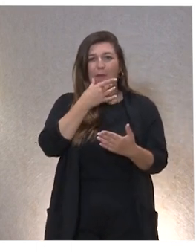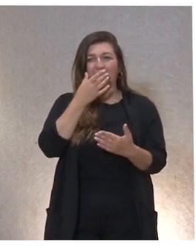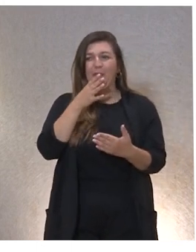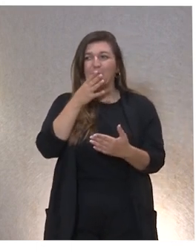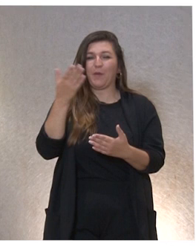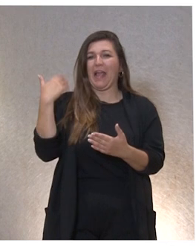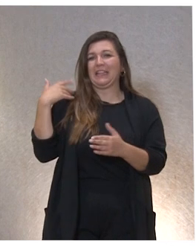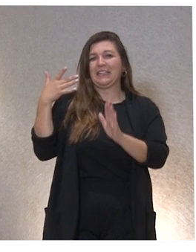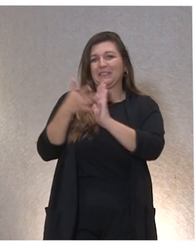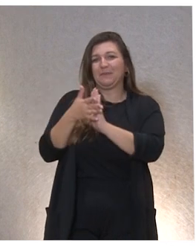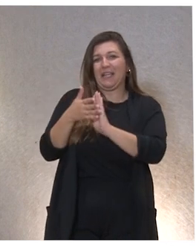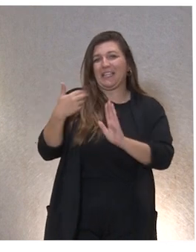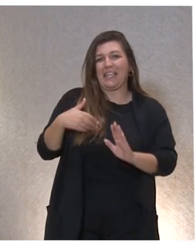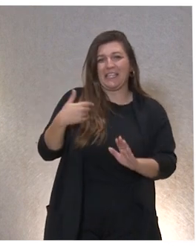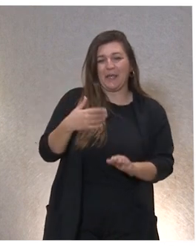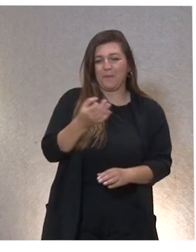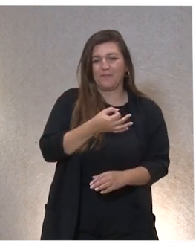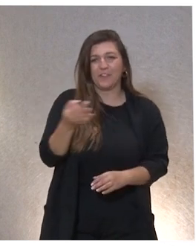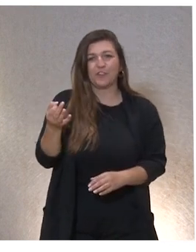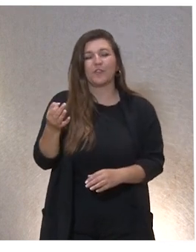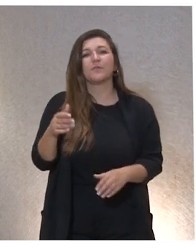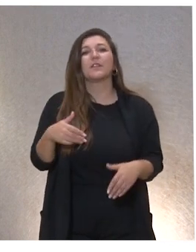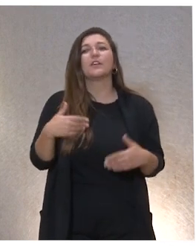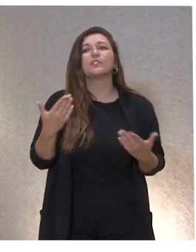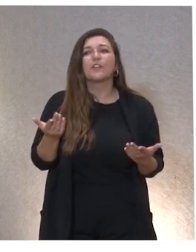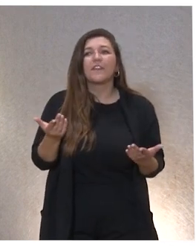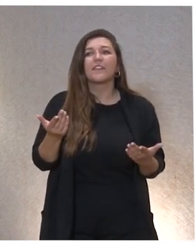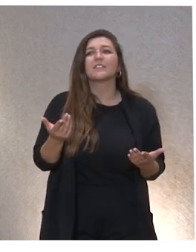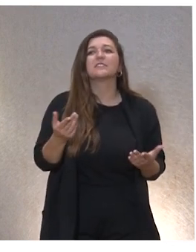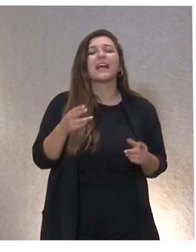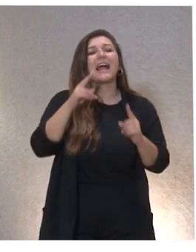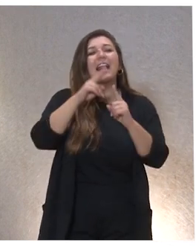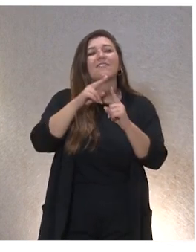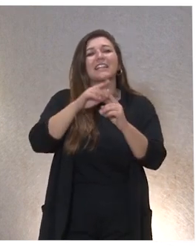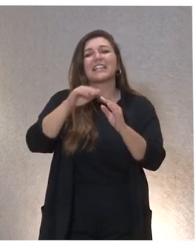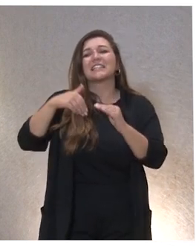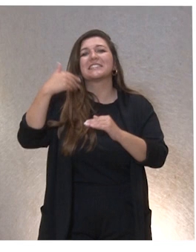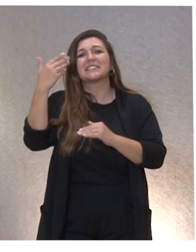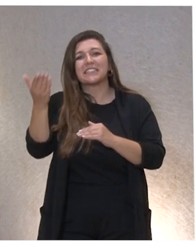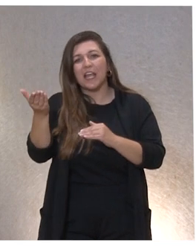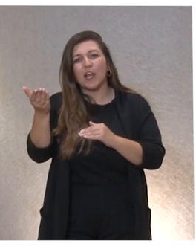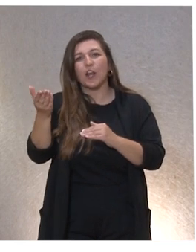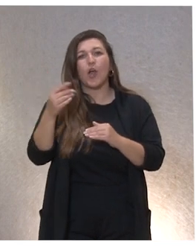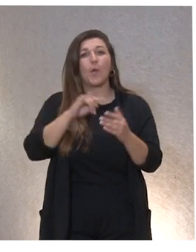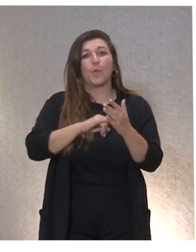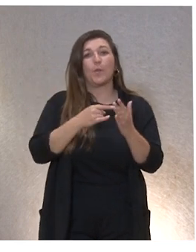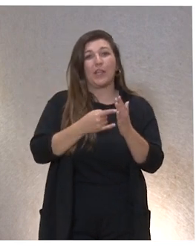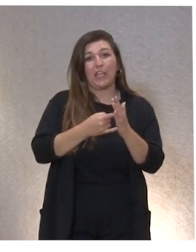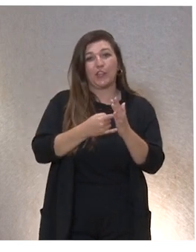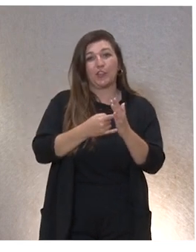detalle y fenomenal entonces ¿cuáles son los referentes externos que tiene este proyecto